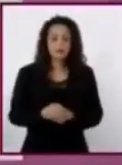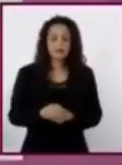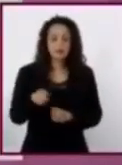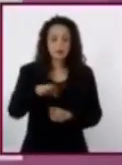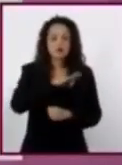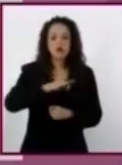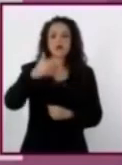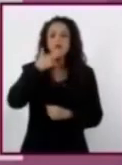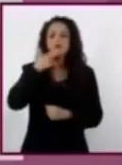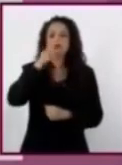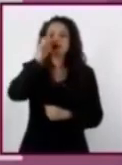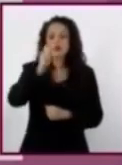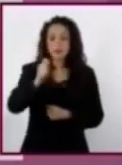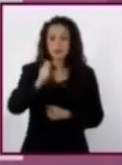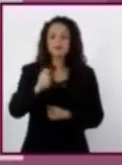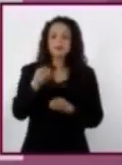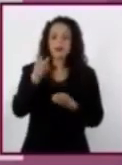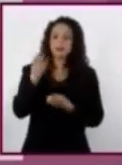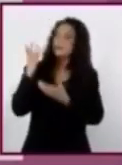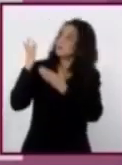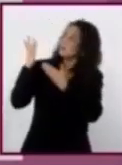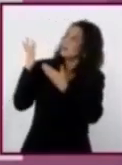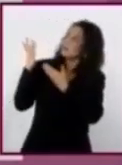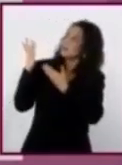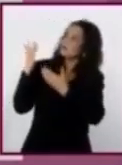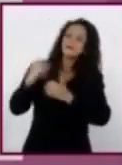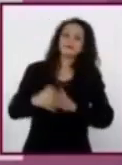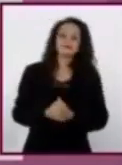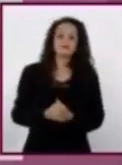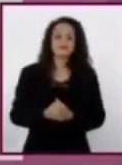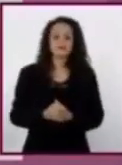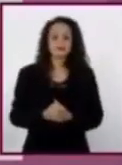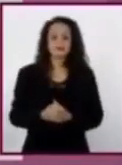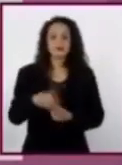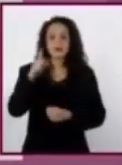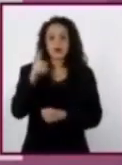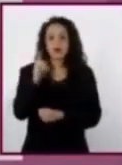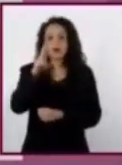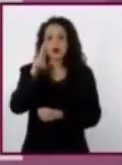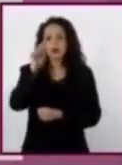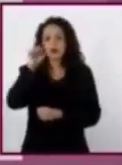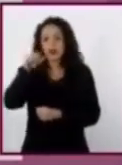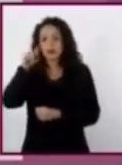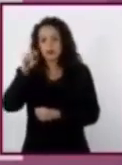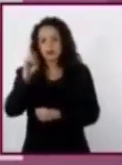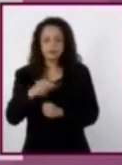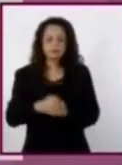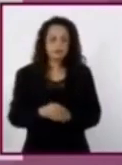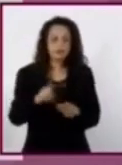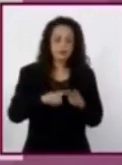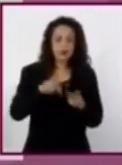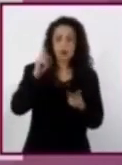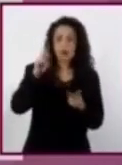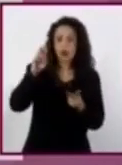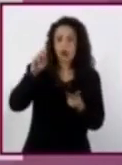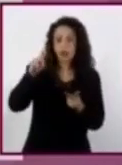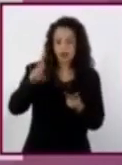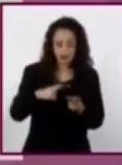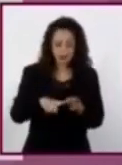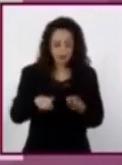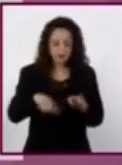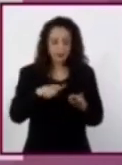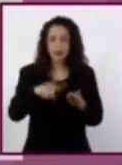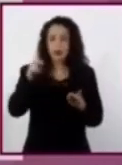de los siguientes indicadores. Por tanto, por ende, por consiguiente,